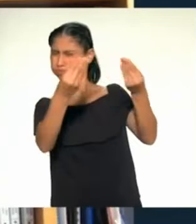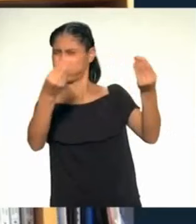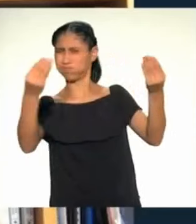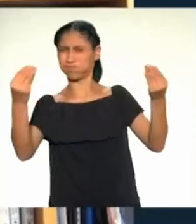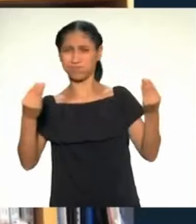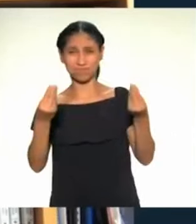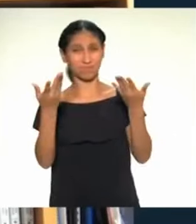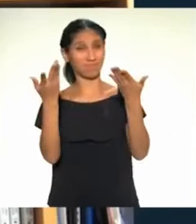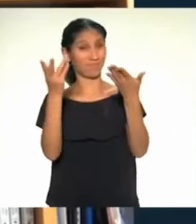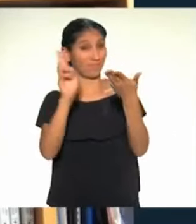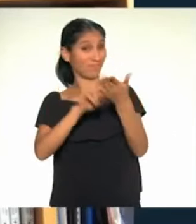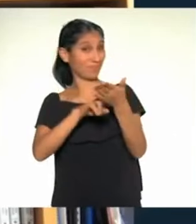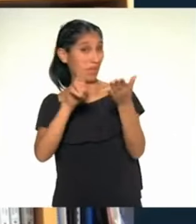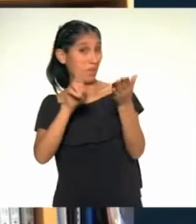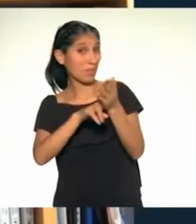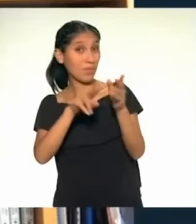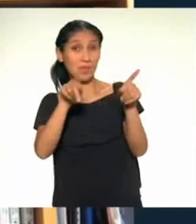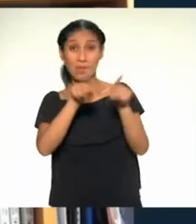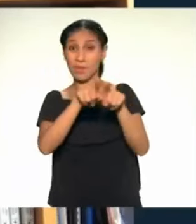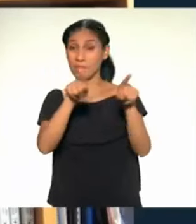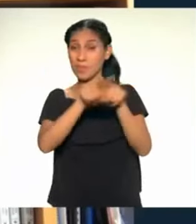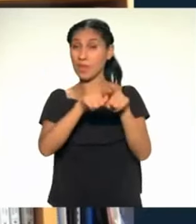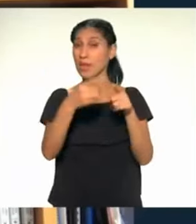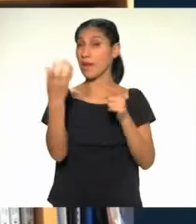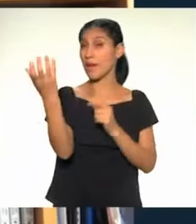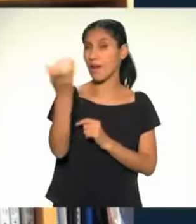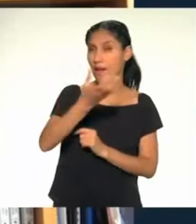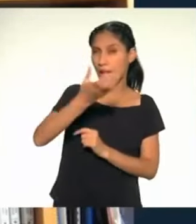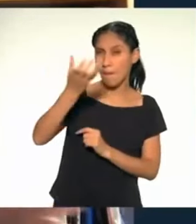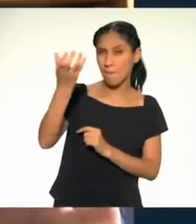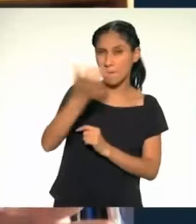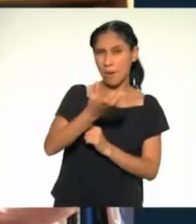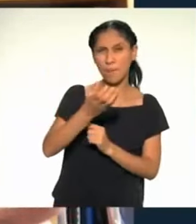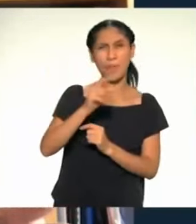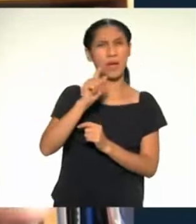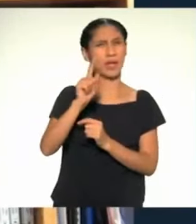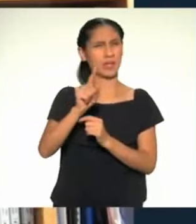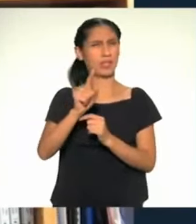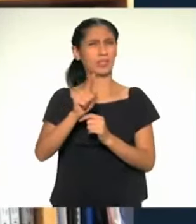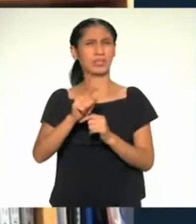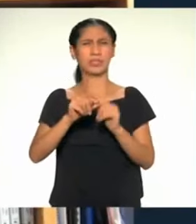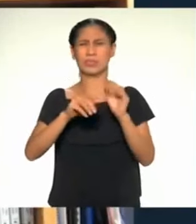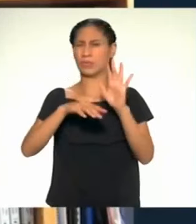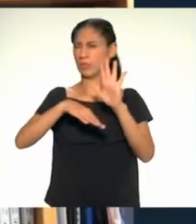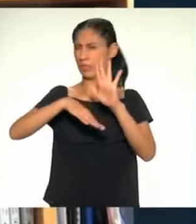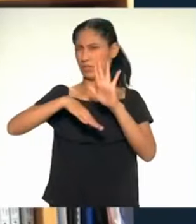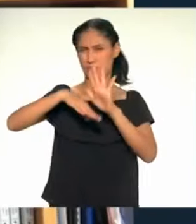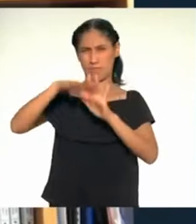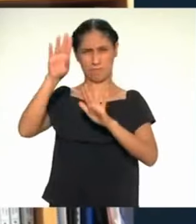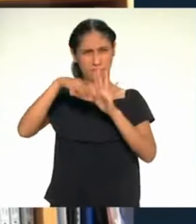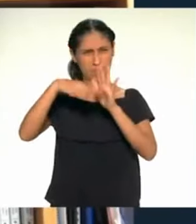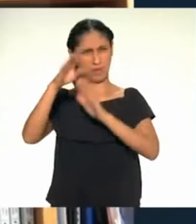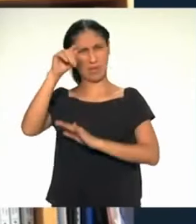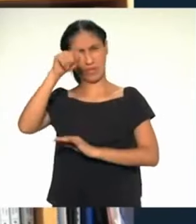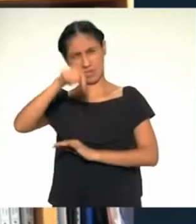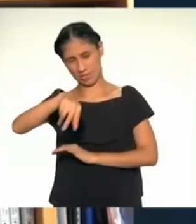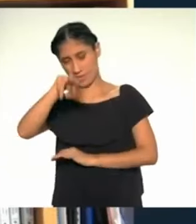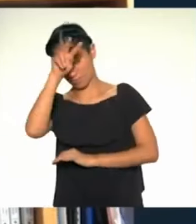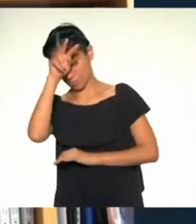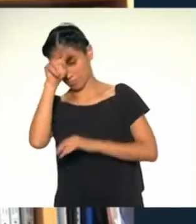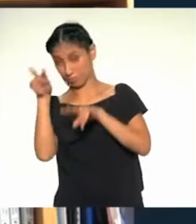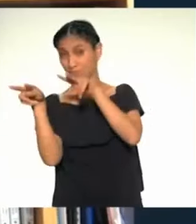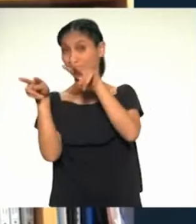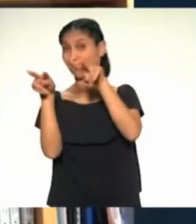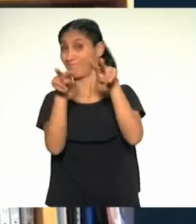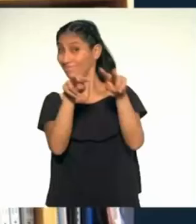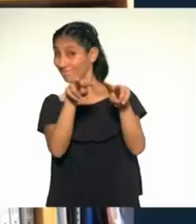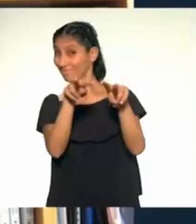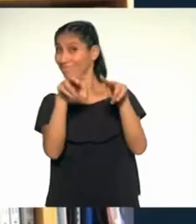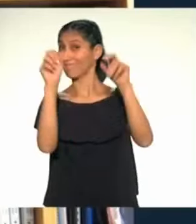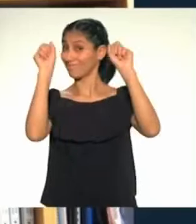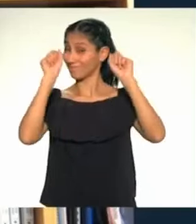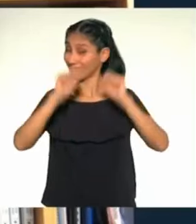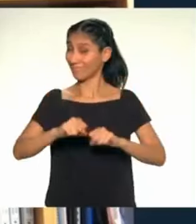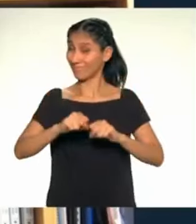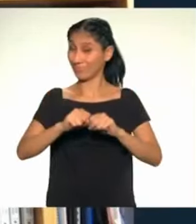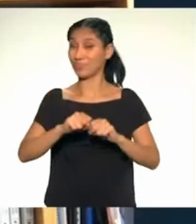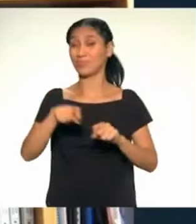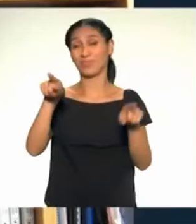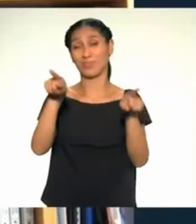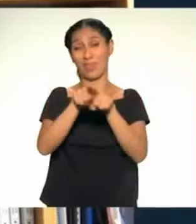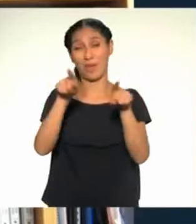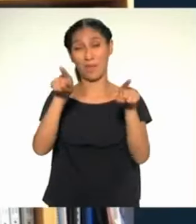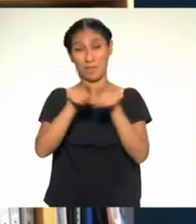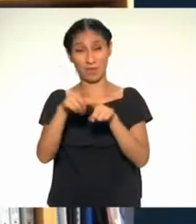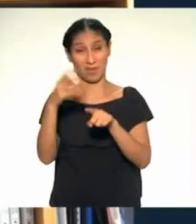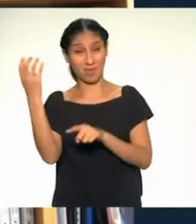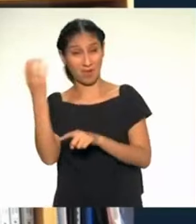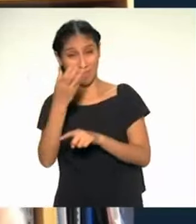La papa es uno de los productos más emblemáticos de nuestro país. Y de seguro más importantes para el